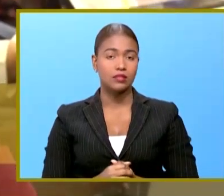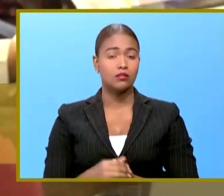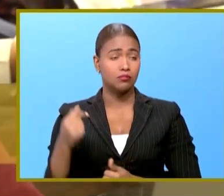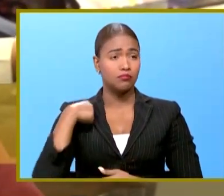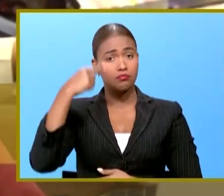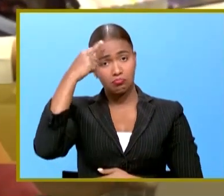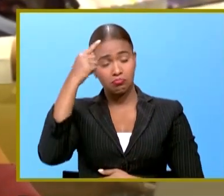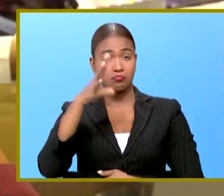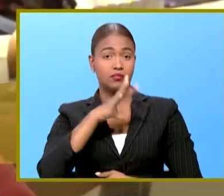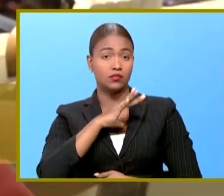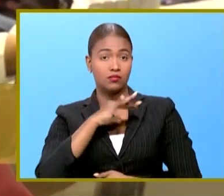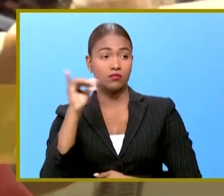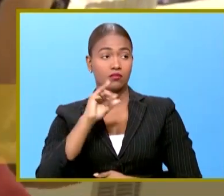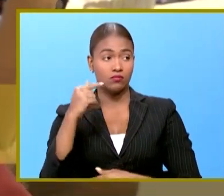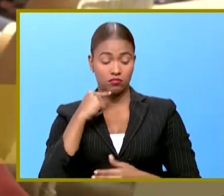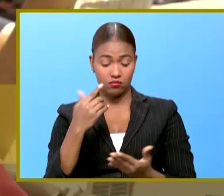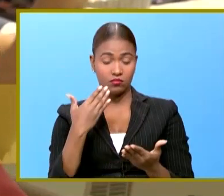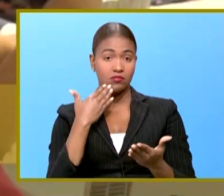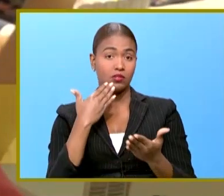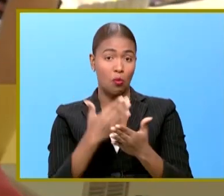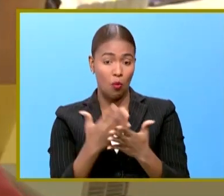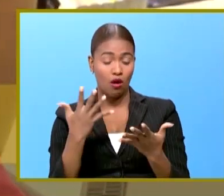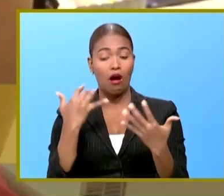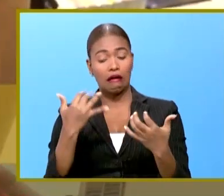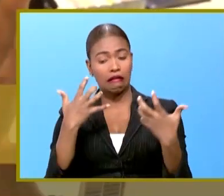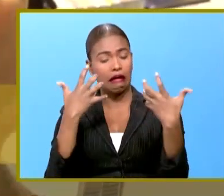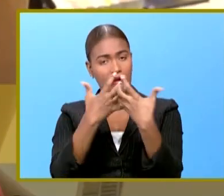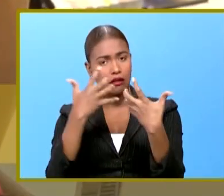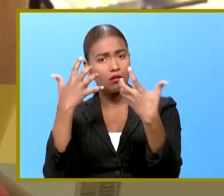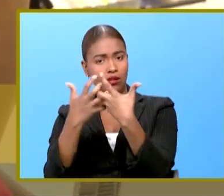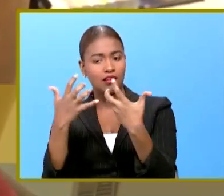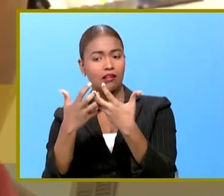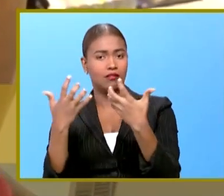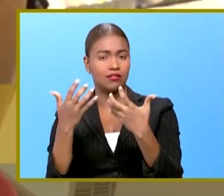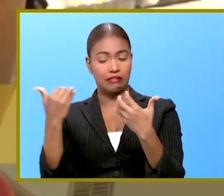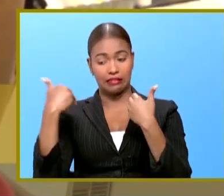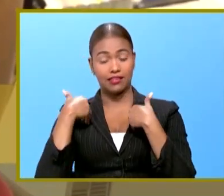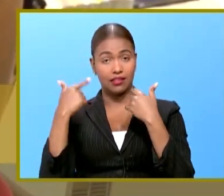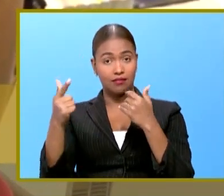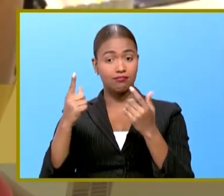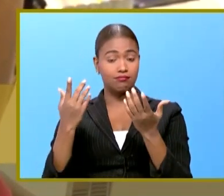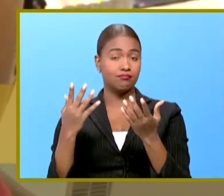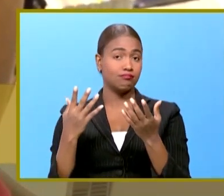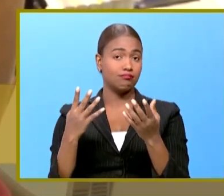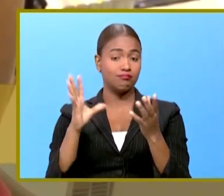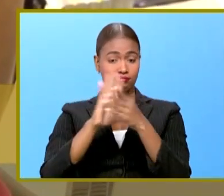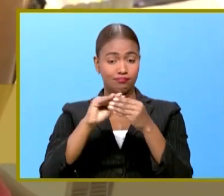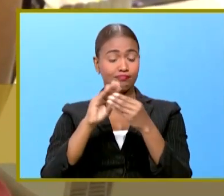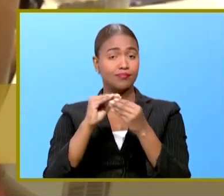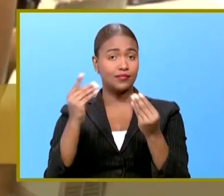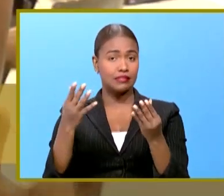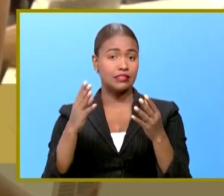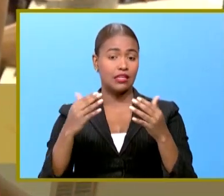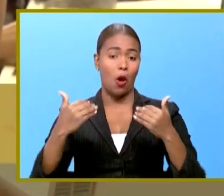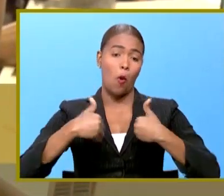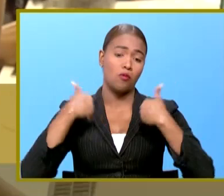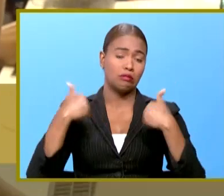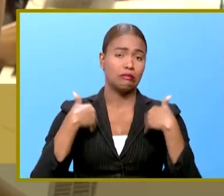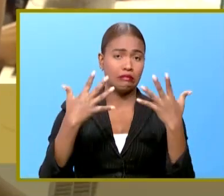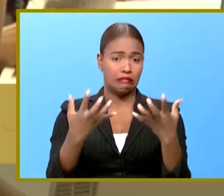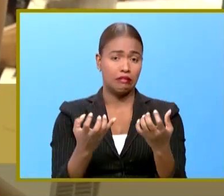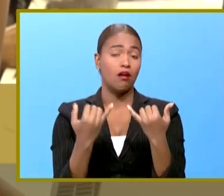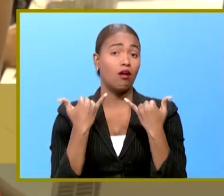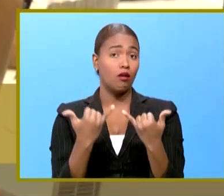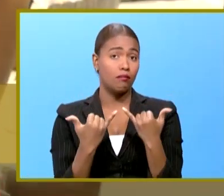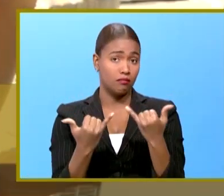muy bien y muy actual ha ido muy acorde a lo que demanda pues la juventud ahora